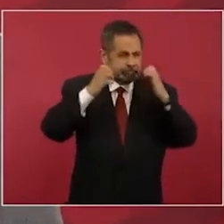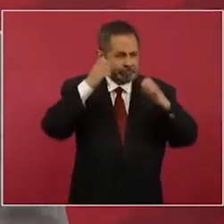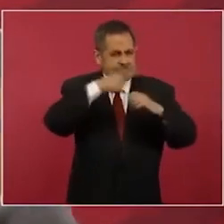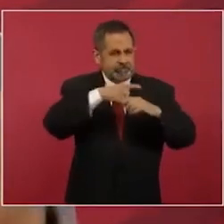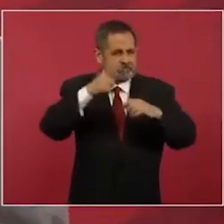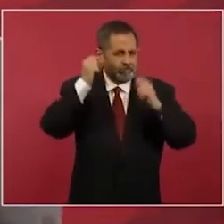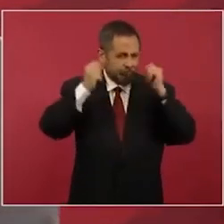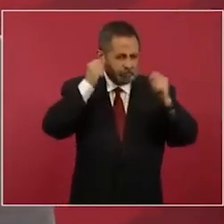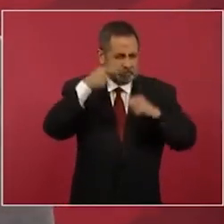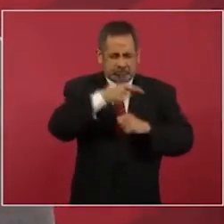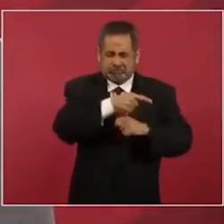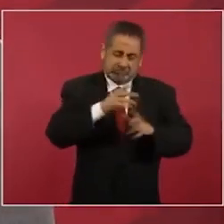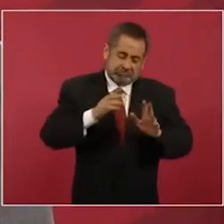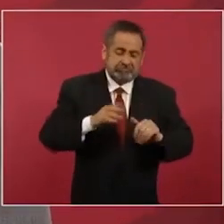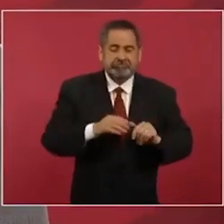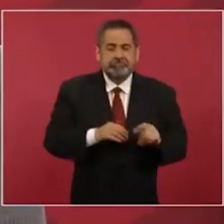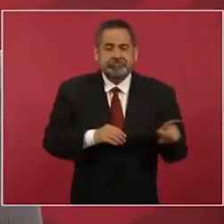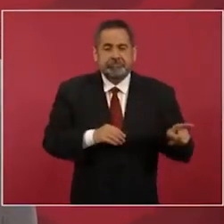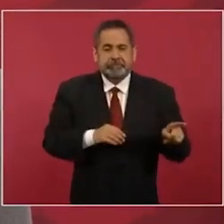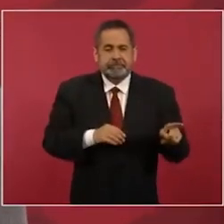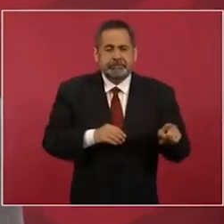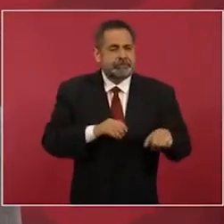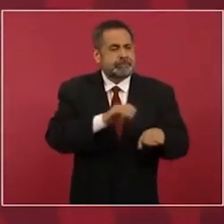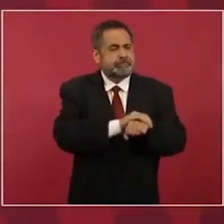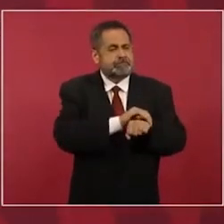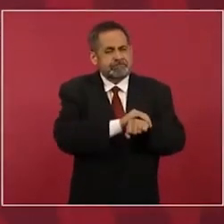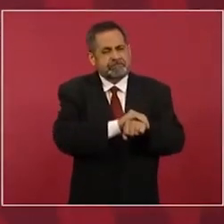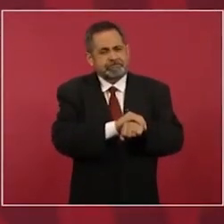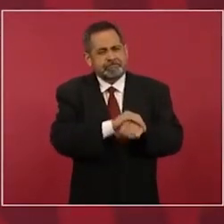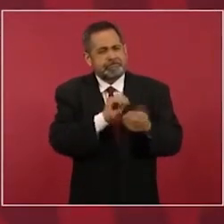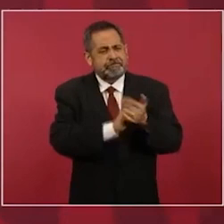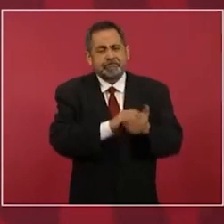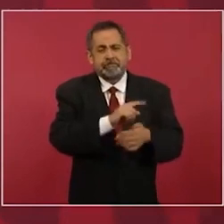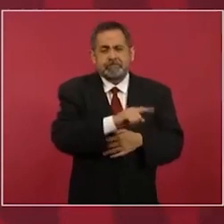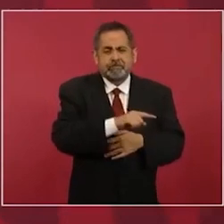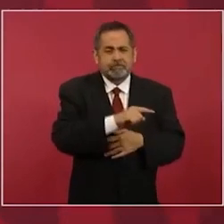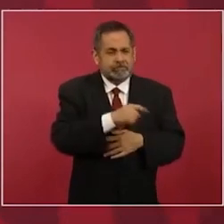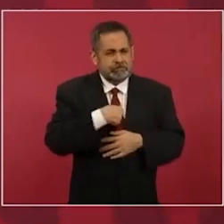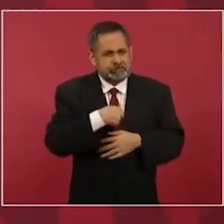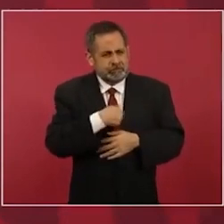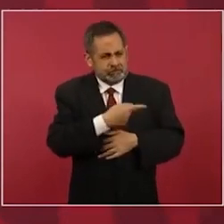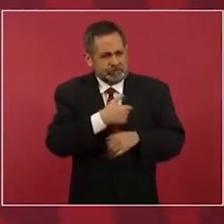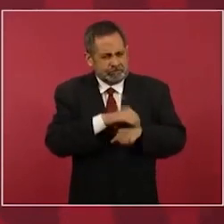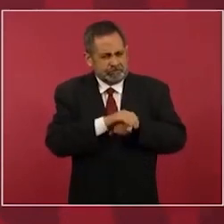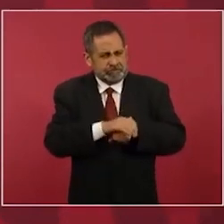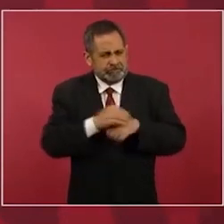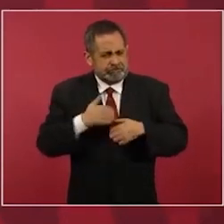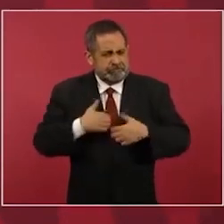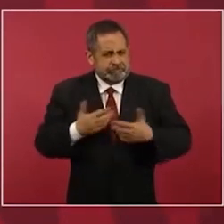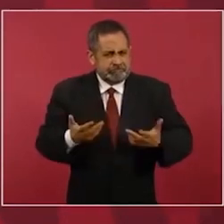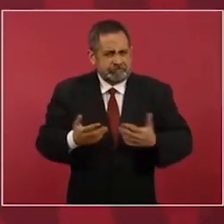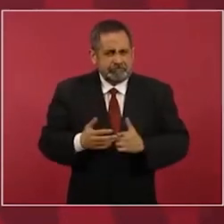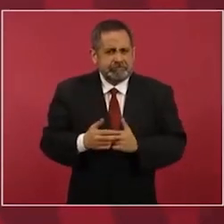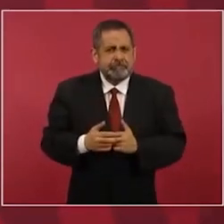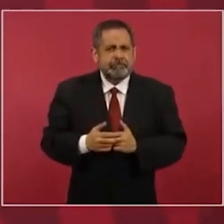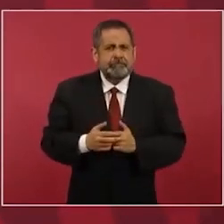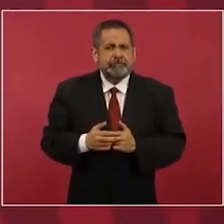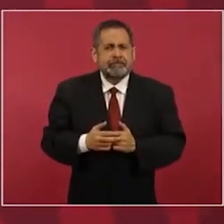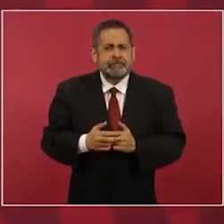que tiene desde luego amistad con nosotros, conmigo, porque